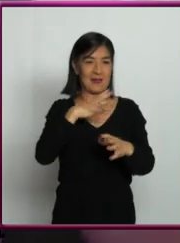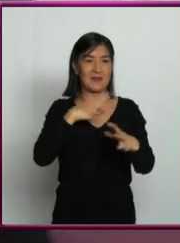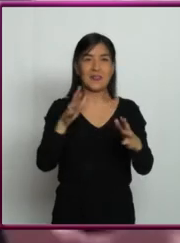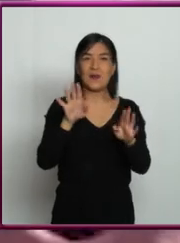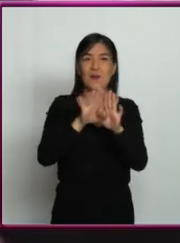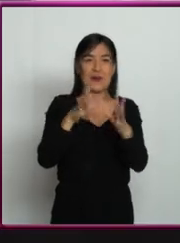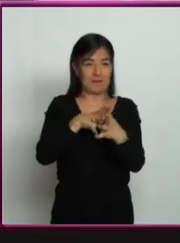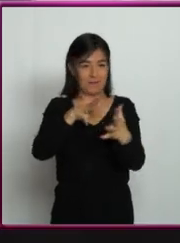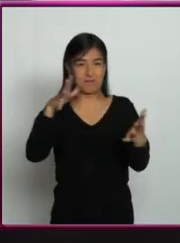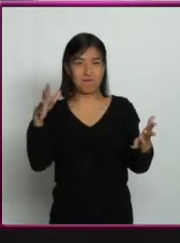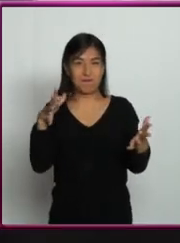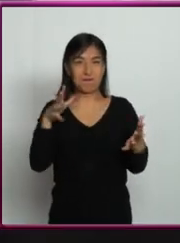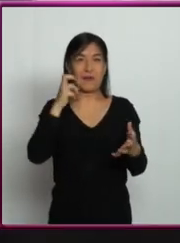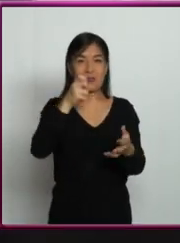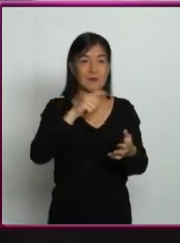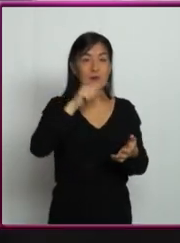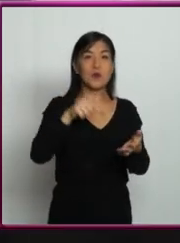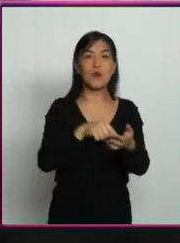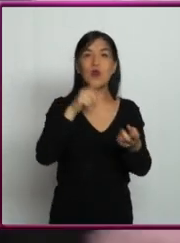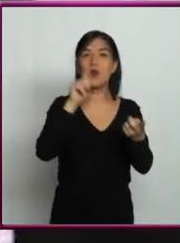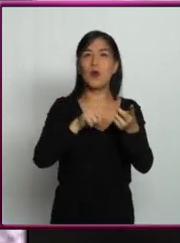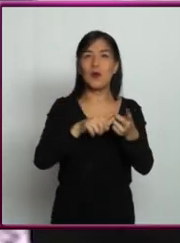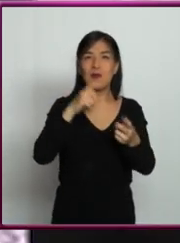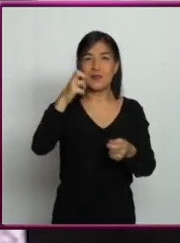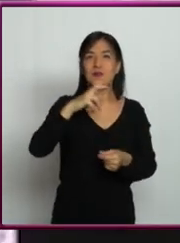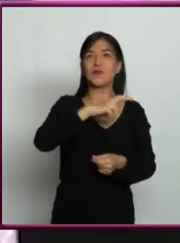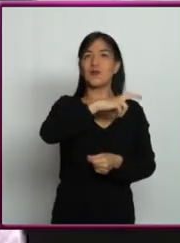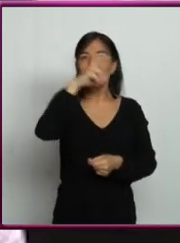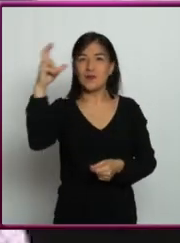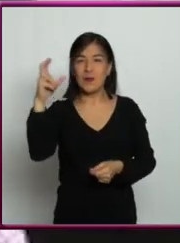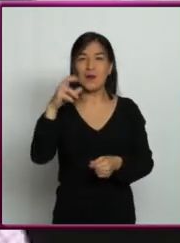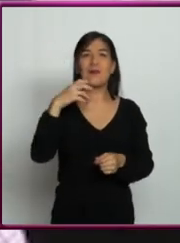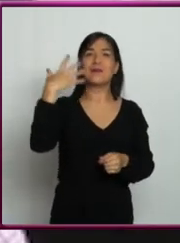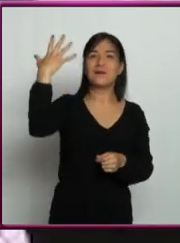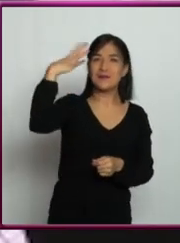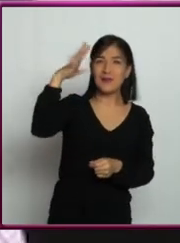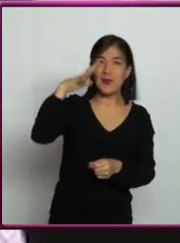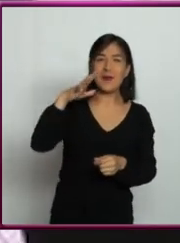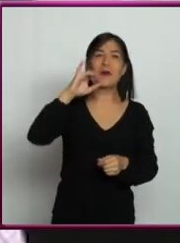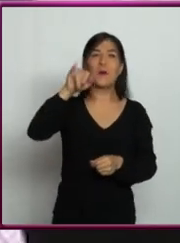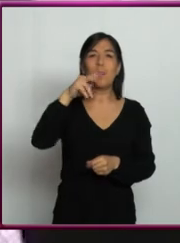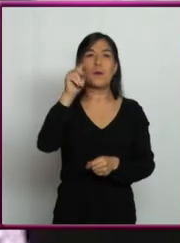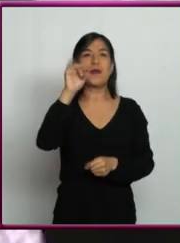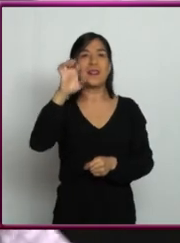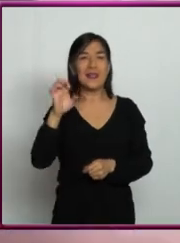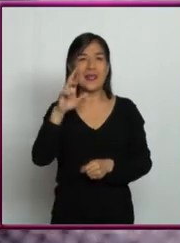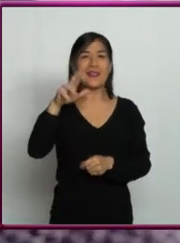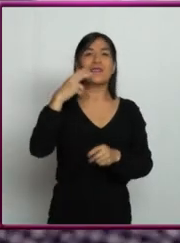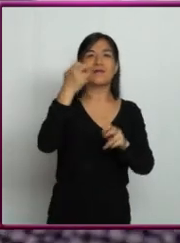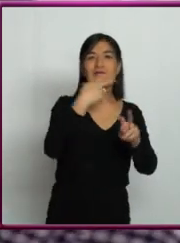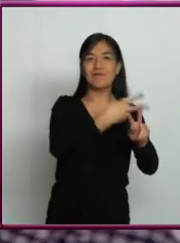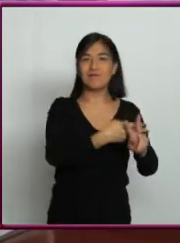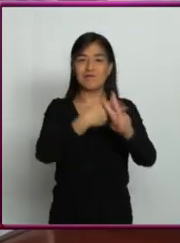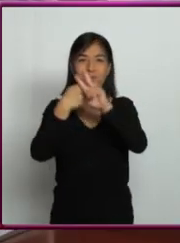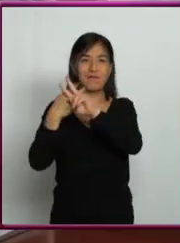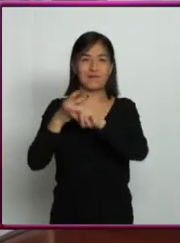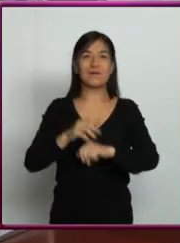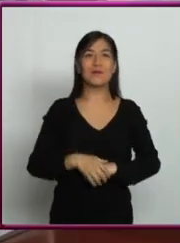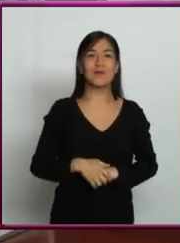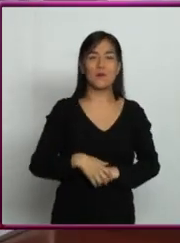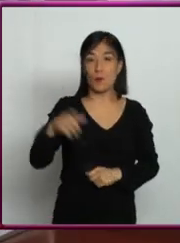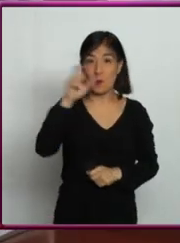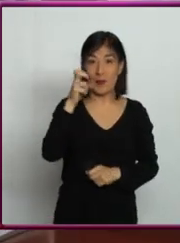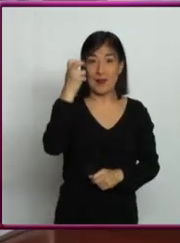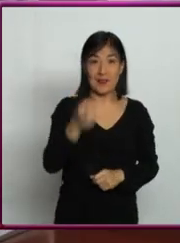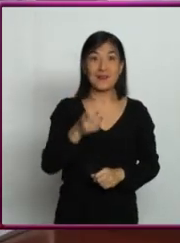Si reemplazamos Betelgeuse, donde está el Sol, creo que hasta Júpiter y Uranus serían adentro de la estrella. Se infló tremendamente. Entonces